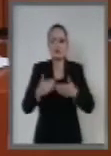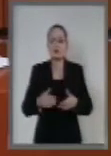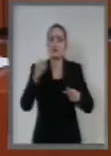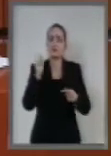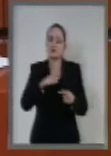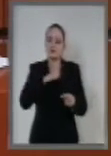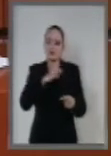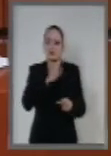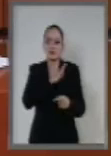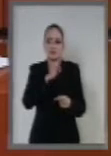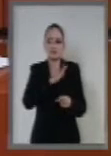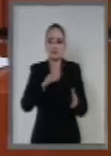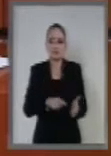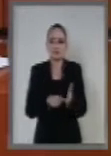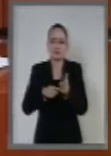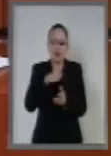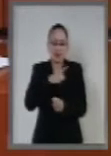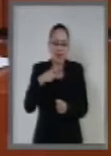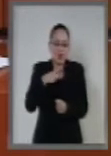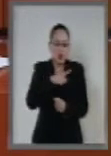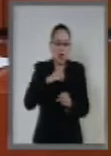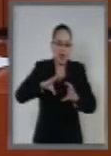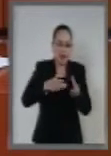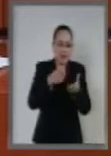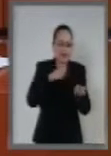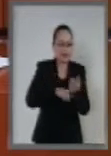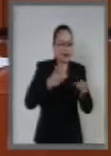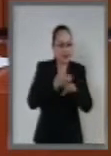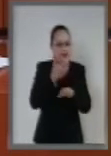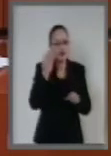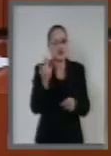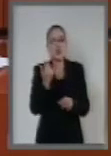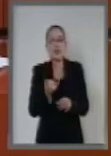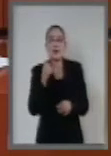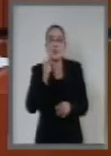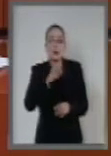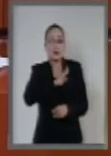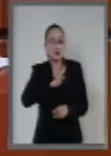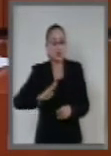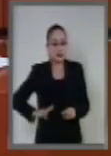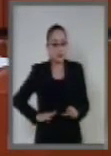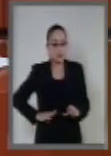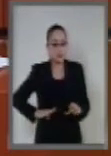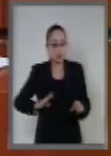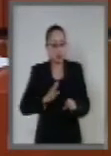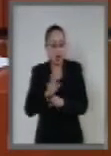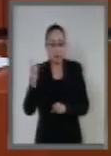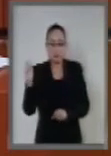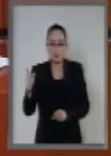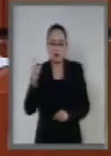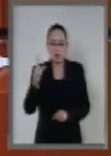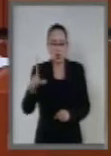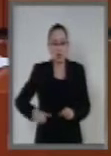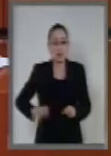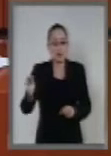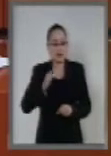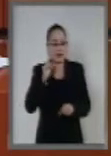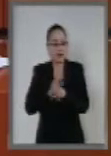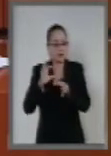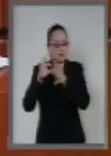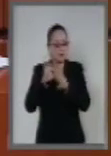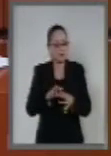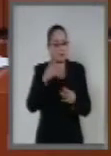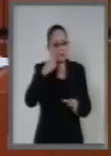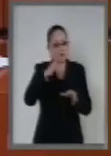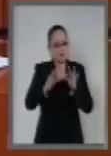fiscalizar la deuda pública de los Estados y municipios que esté garantizada por el Gobierno Federal en cumplimiento